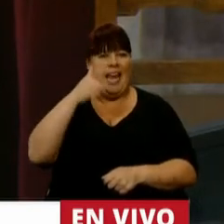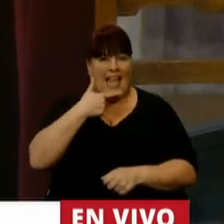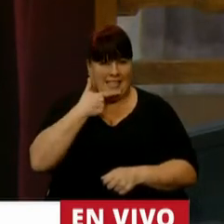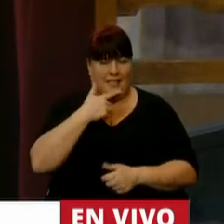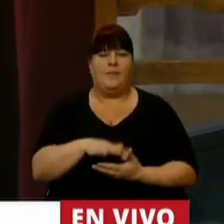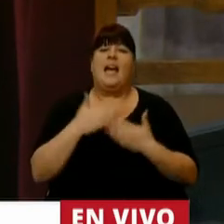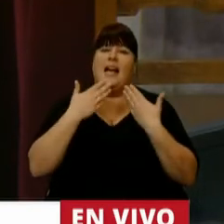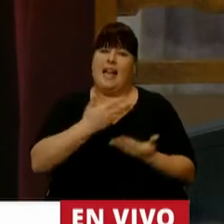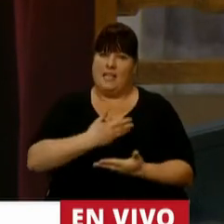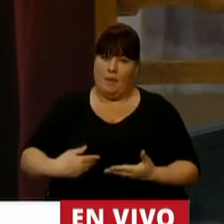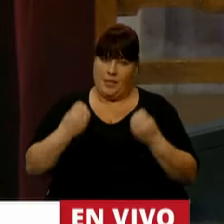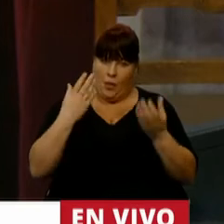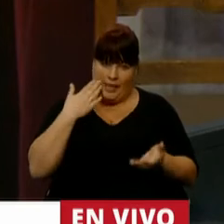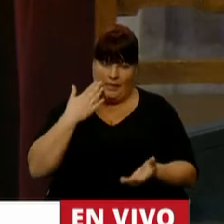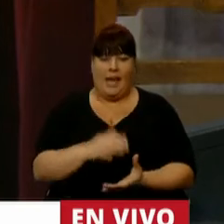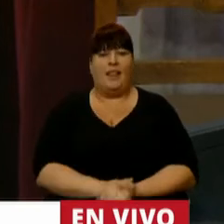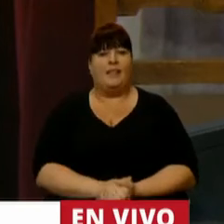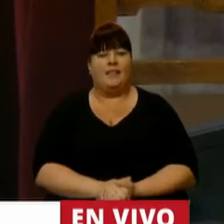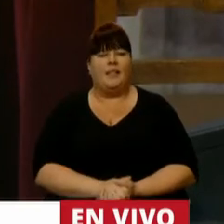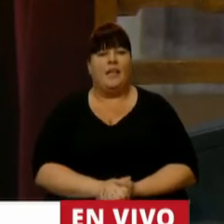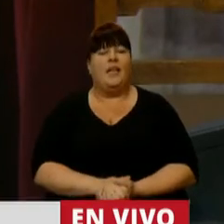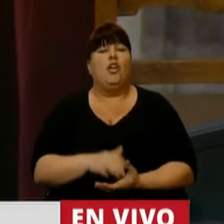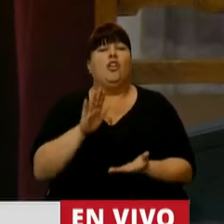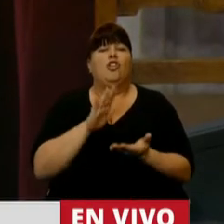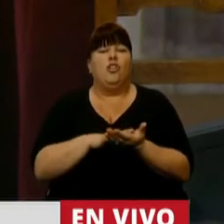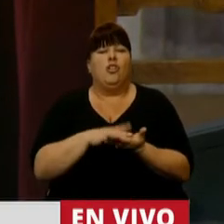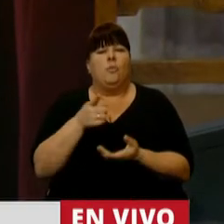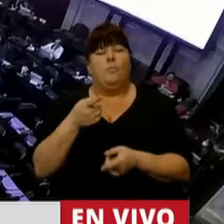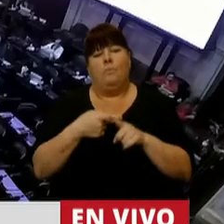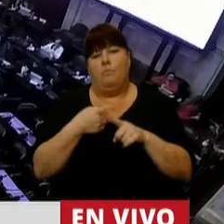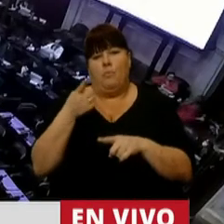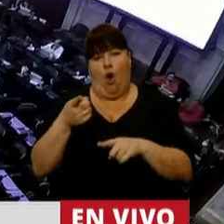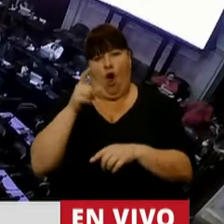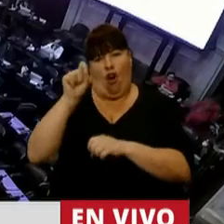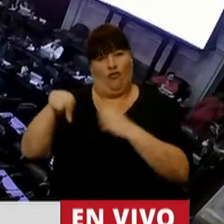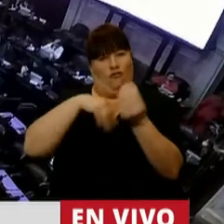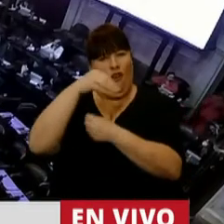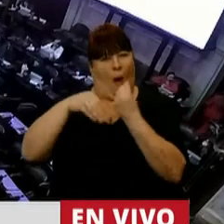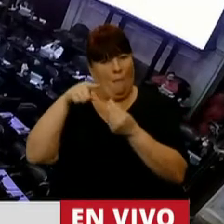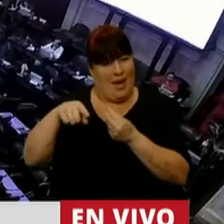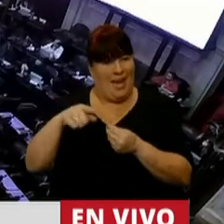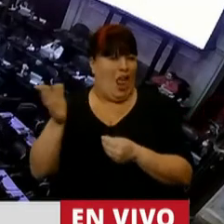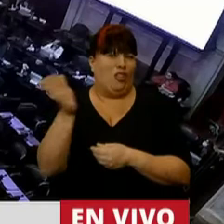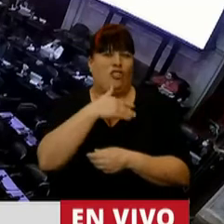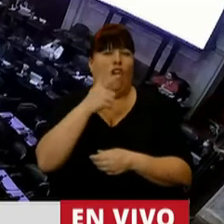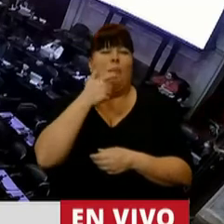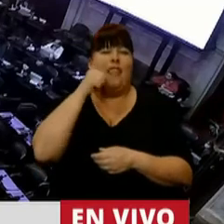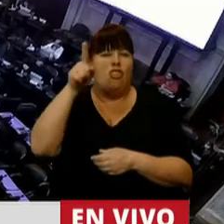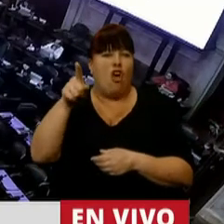Gracias, Presidente. Buenas tardes. Quiero, en nombre de su familia y de todos aquellos